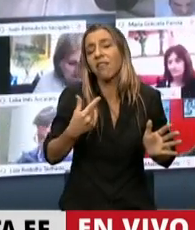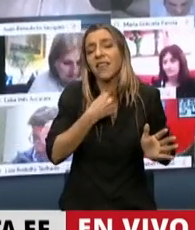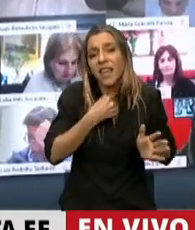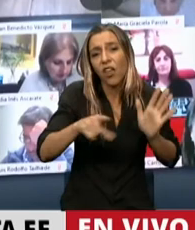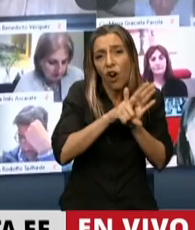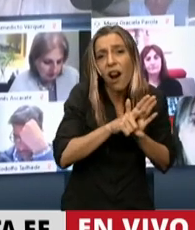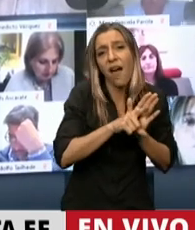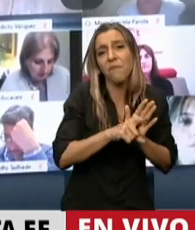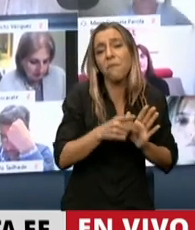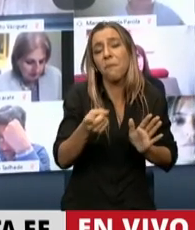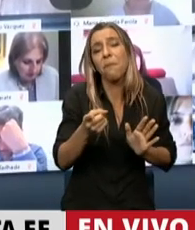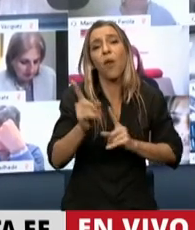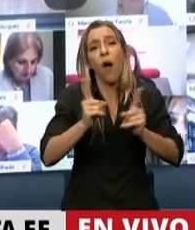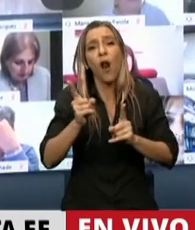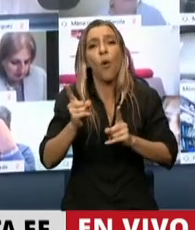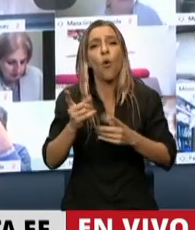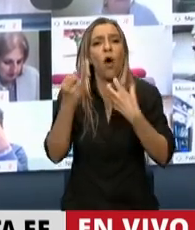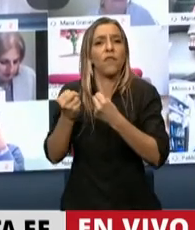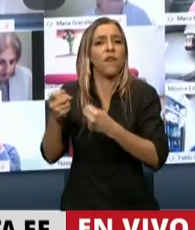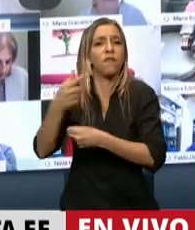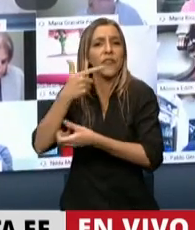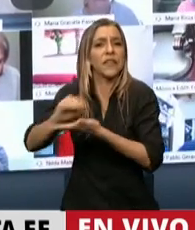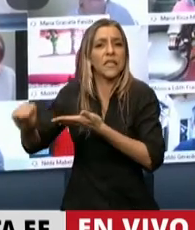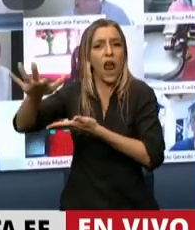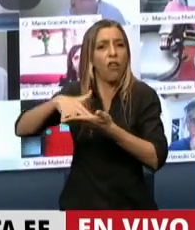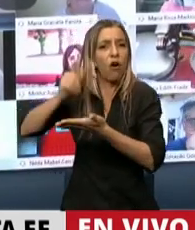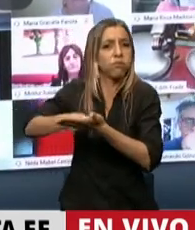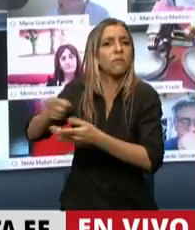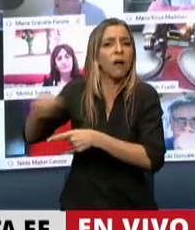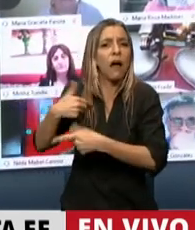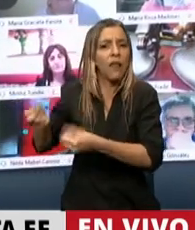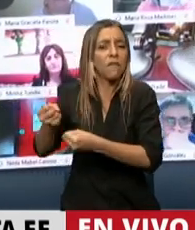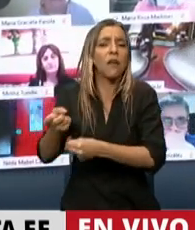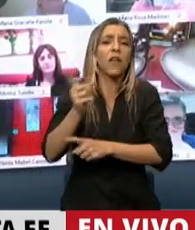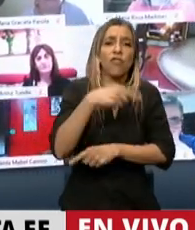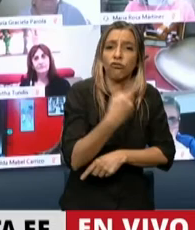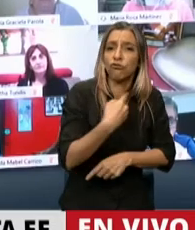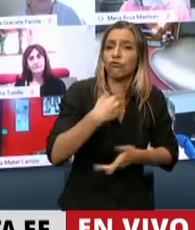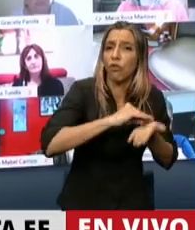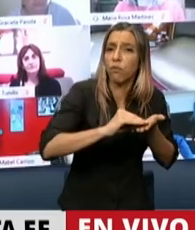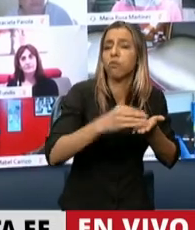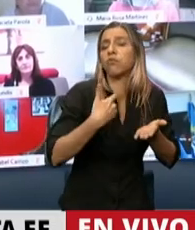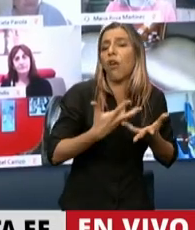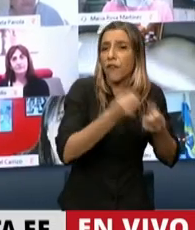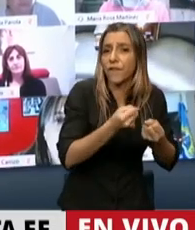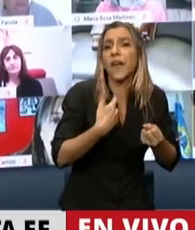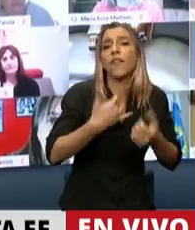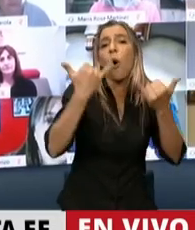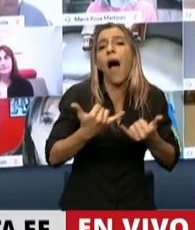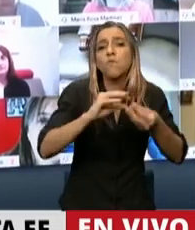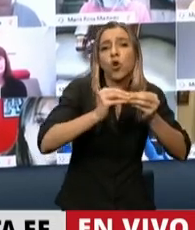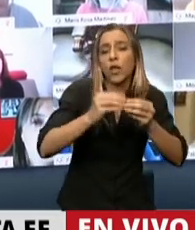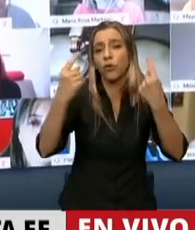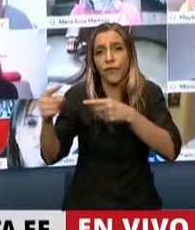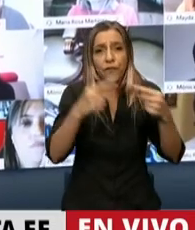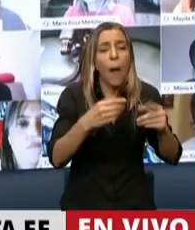es, los que defienden el dictamen del Senado con su deficiencia y los que defendemos el dictamen de diputados tenemos nuestras razones. Lo importante es que